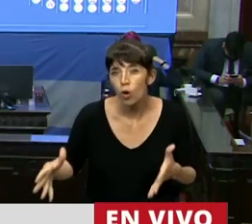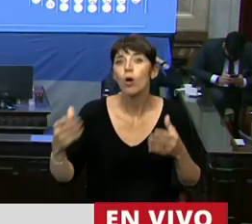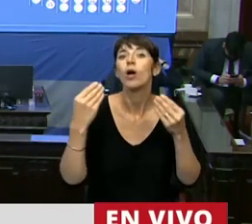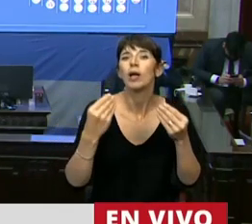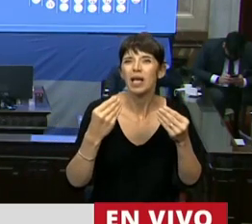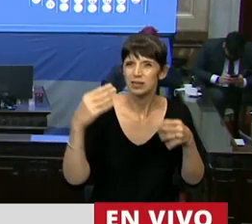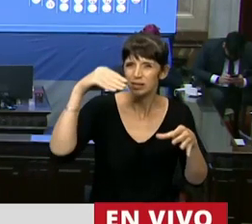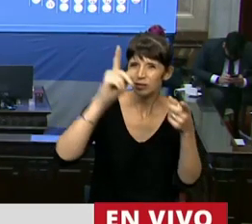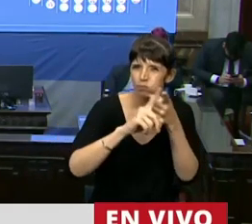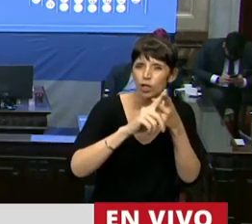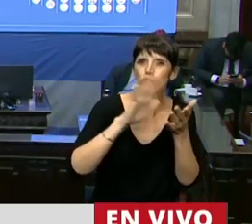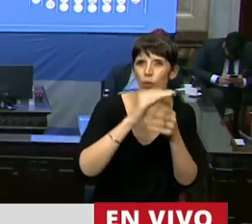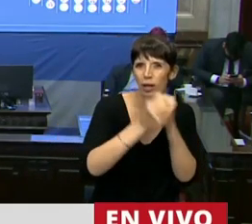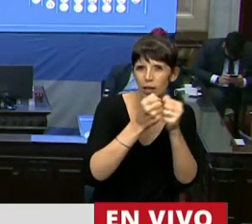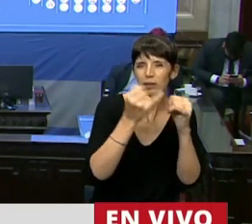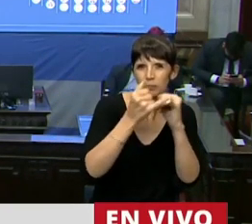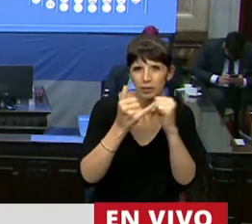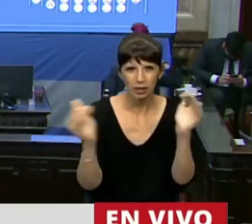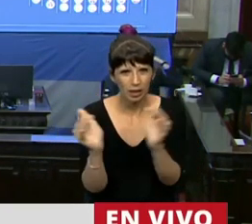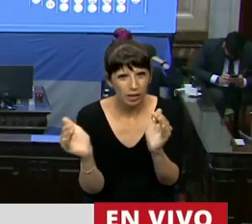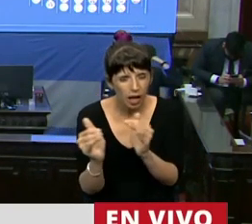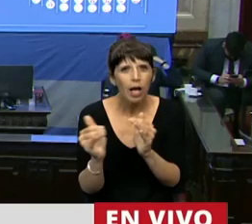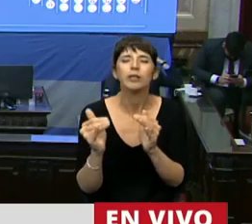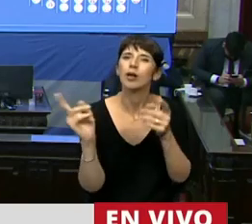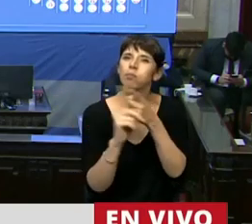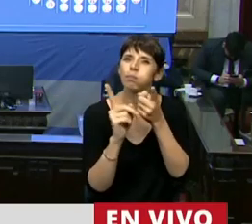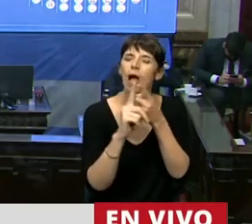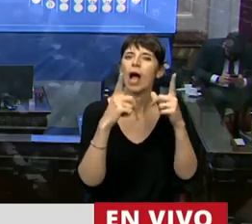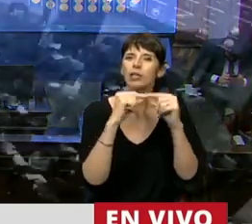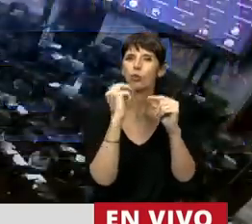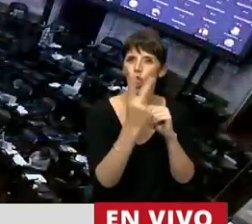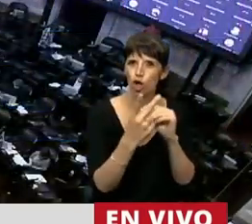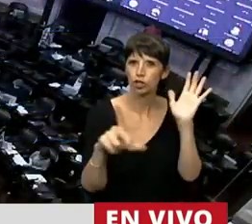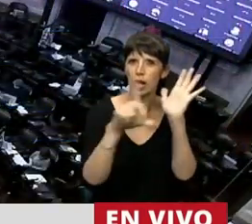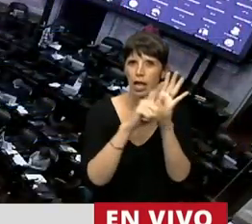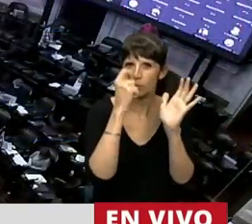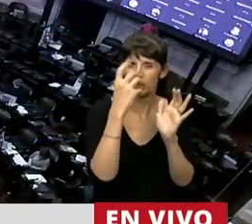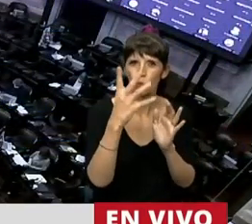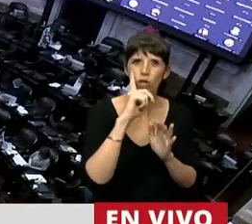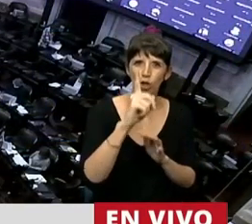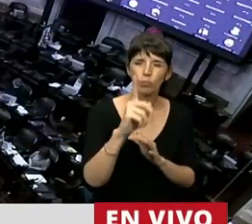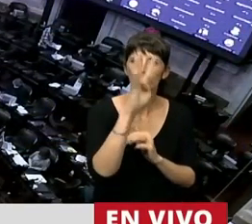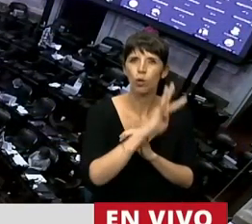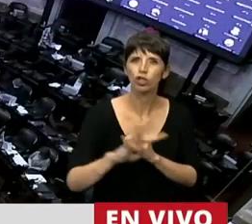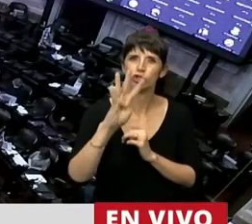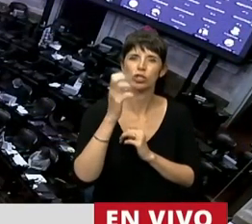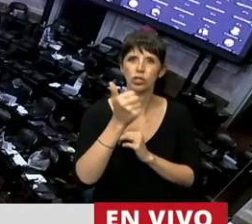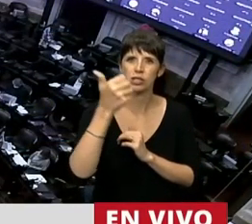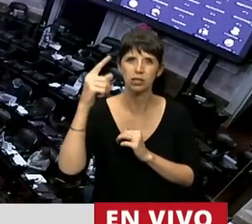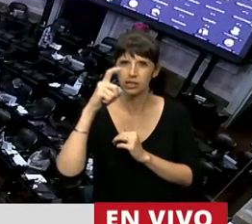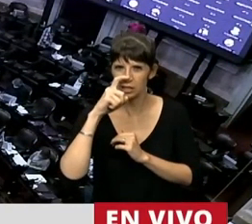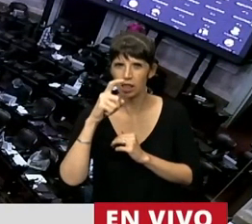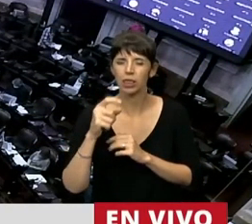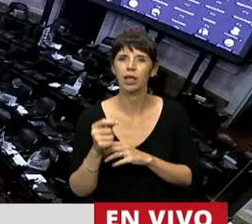que vamos a proponer tiene que ver con la redacción del último párrafo del artículo primero. Cuando nos referimos a los comercios minoristas o